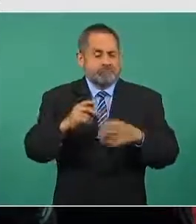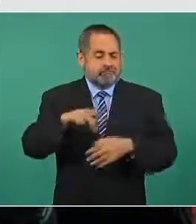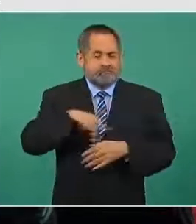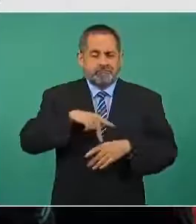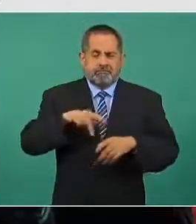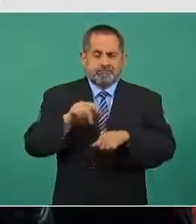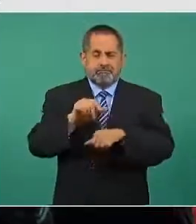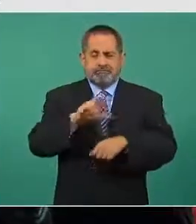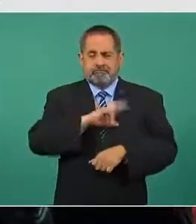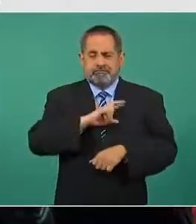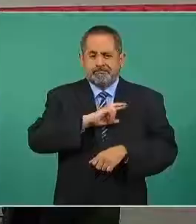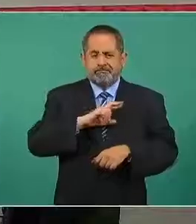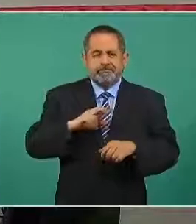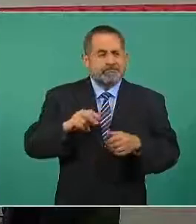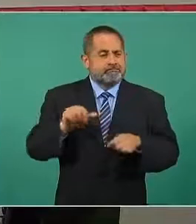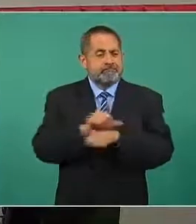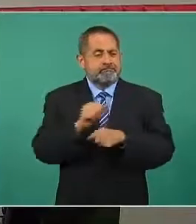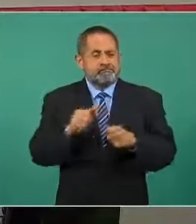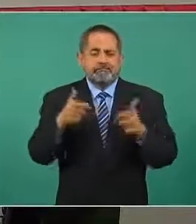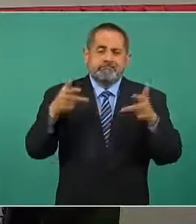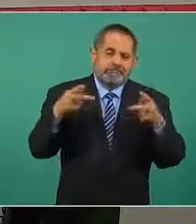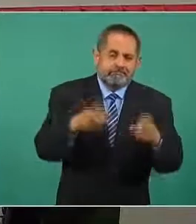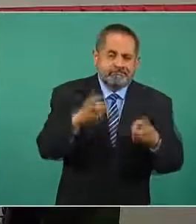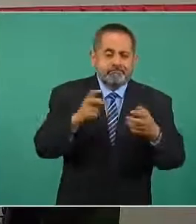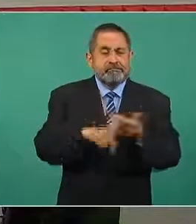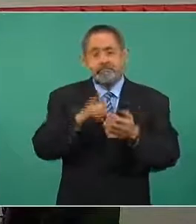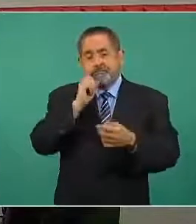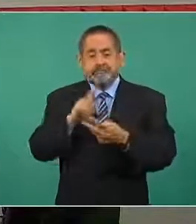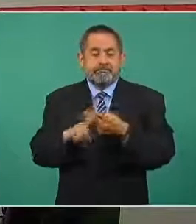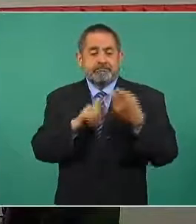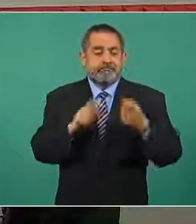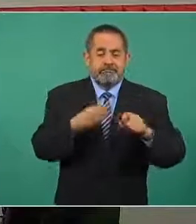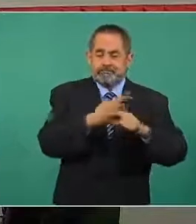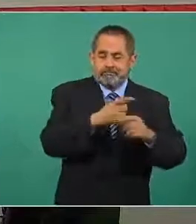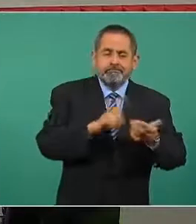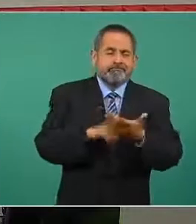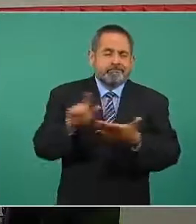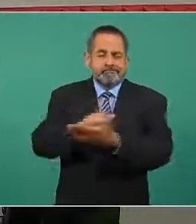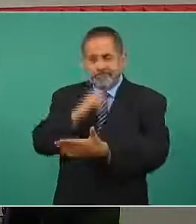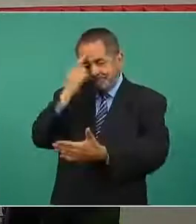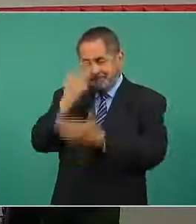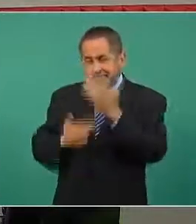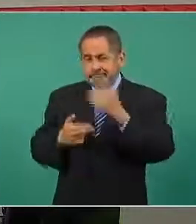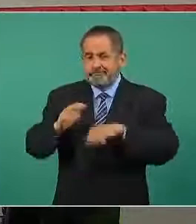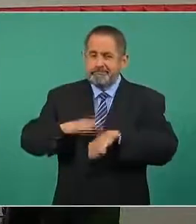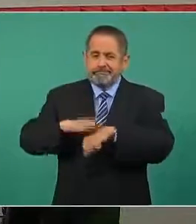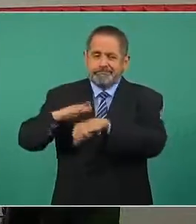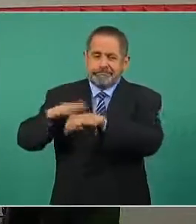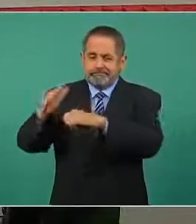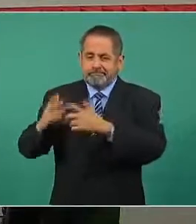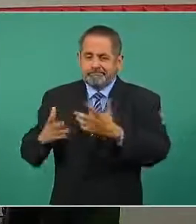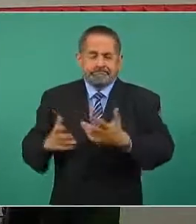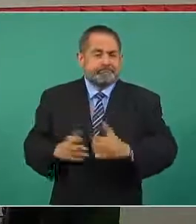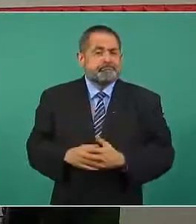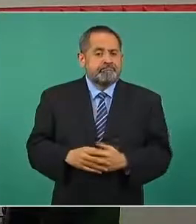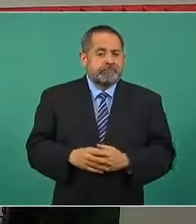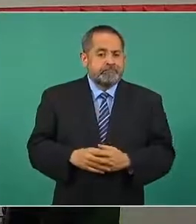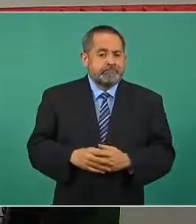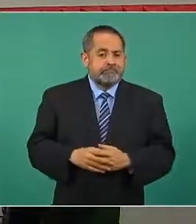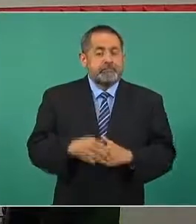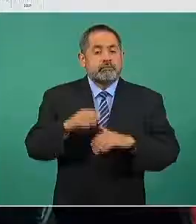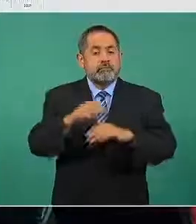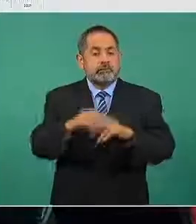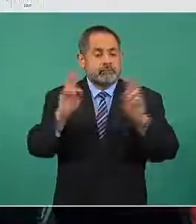la alza al igual que la violación en los delitos del fuero común adelante en relación al